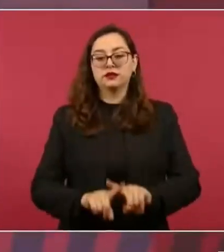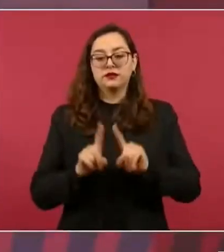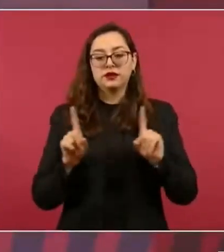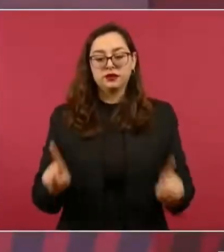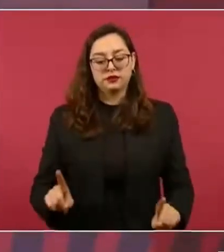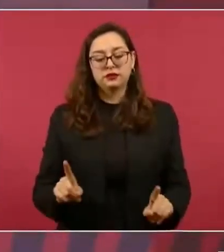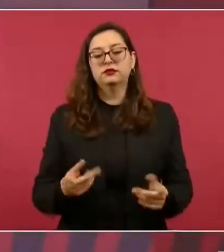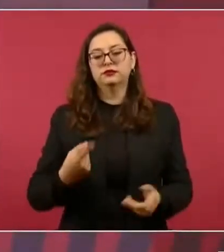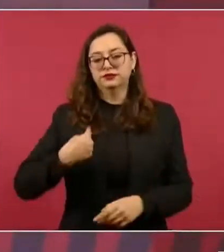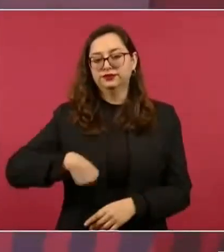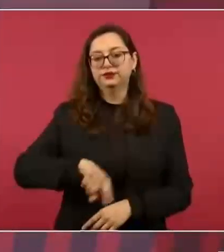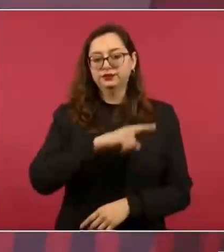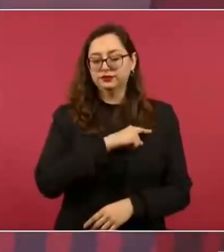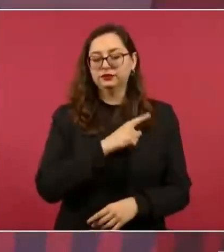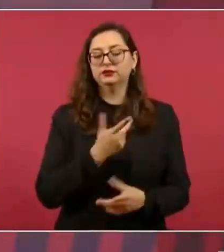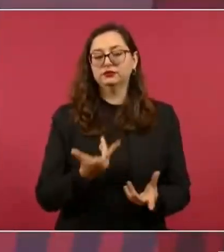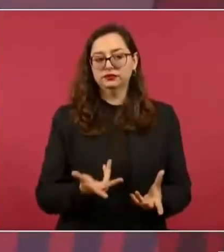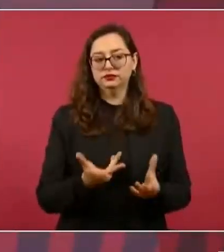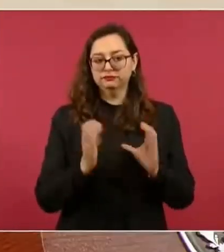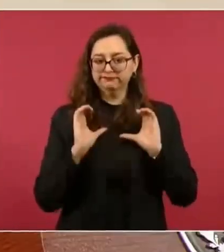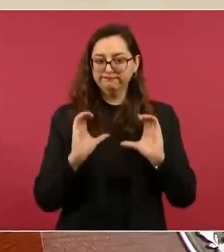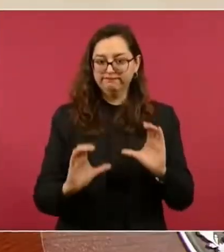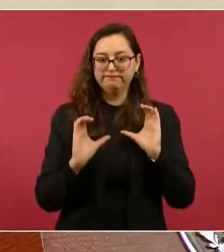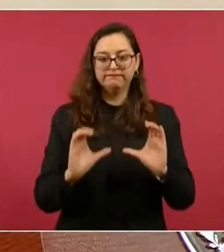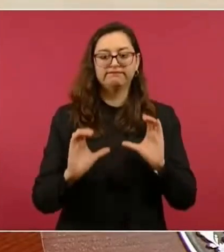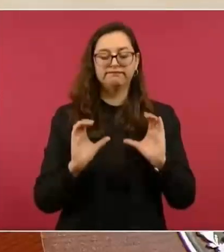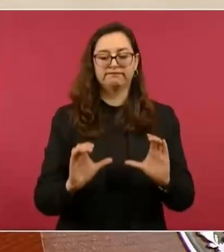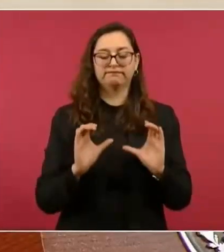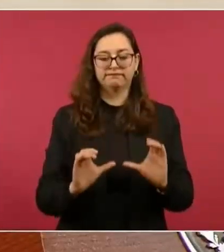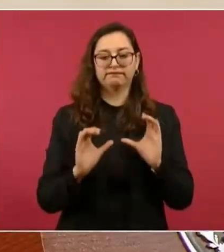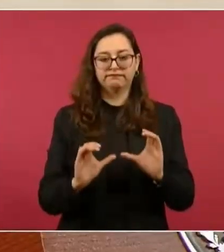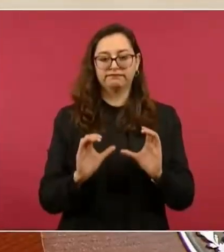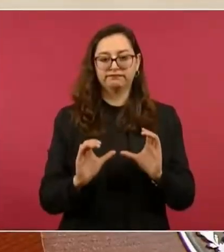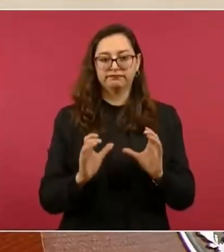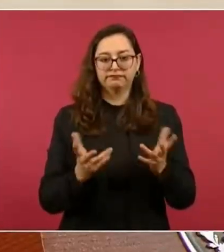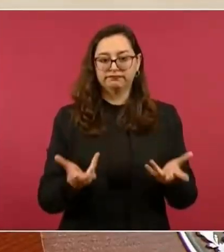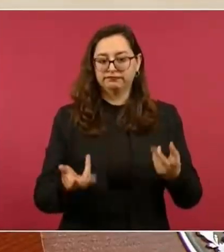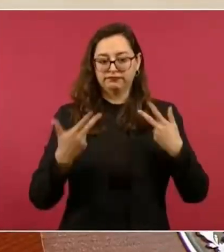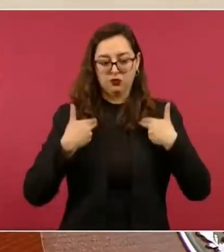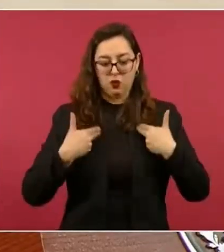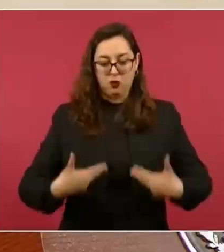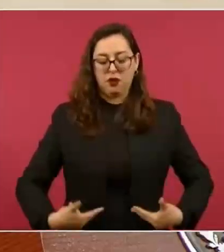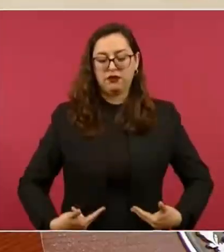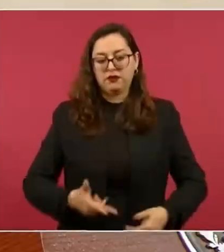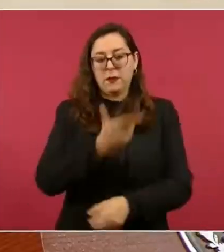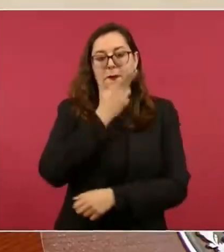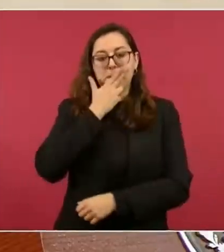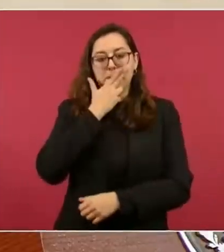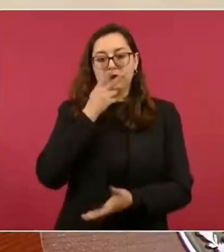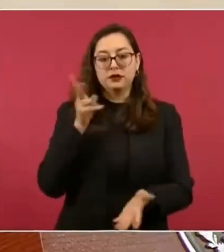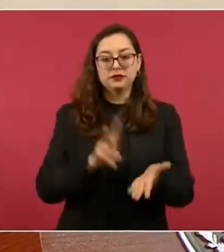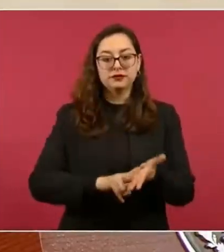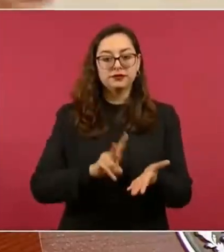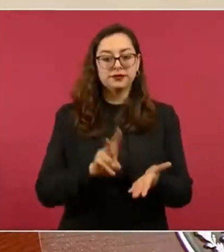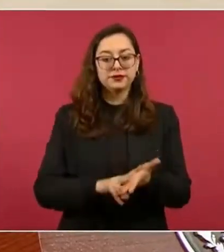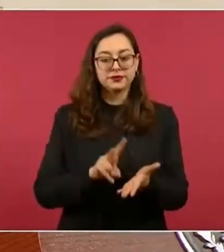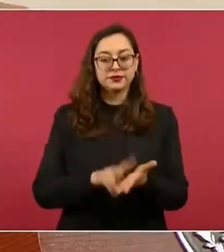cuida eso, se protege a los seres humanos, pero